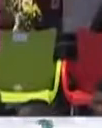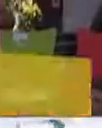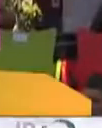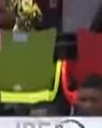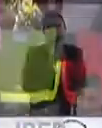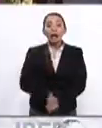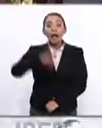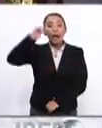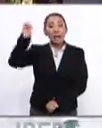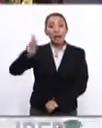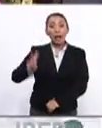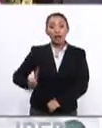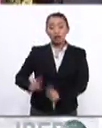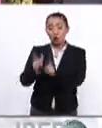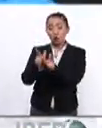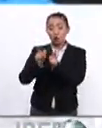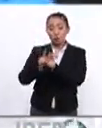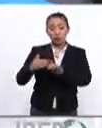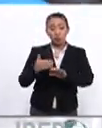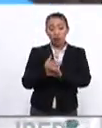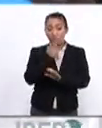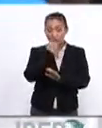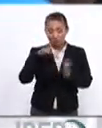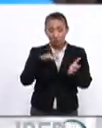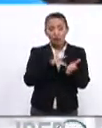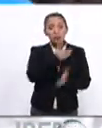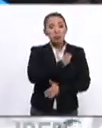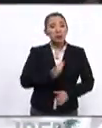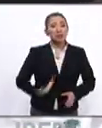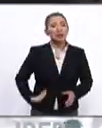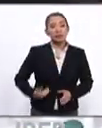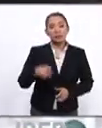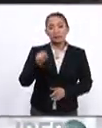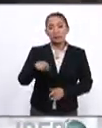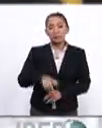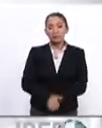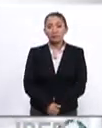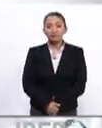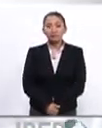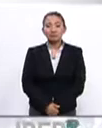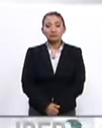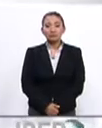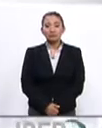En Venezuela, las Fuerzas Armadas reiteraron su apoyo al presidente Nicolás Maduro.